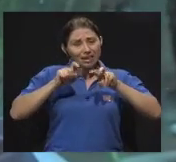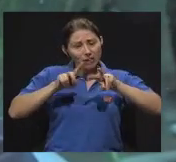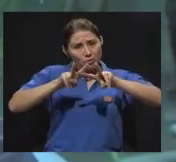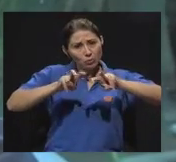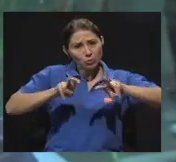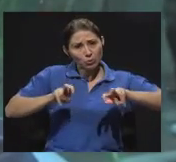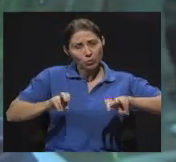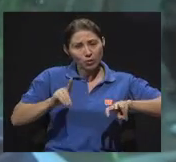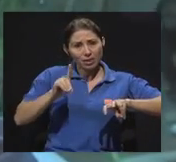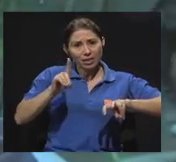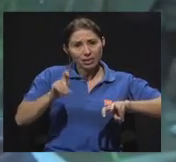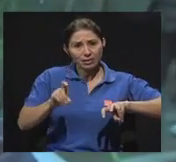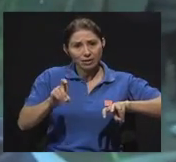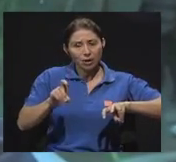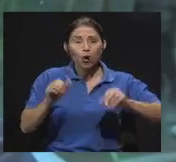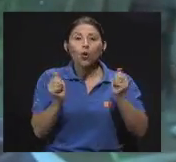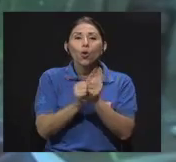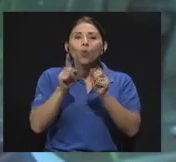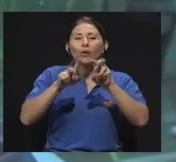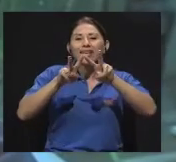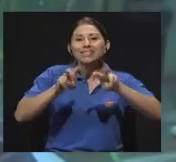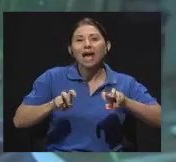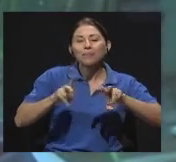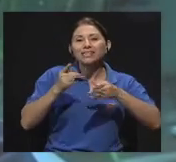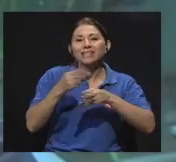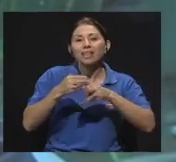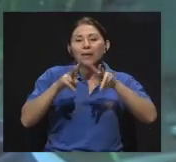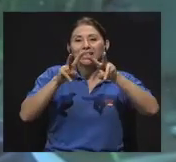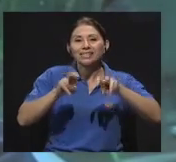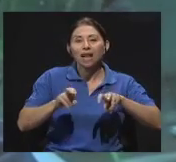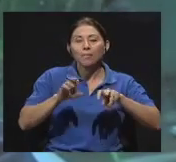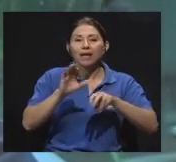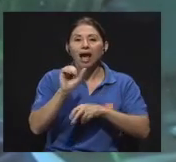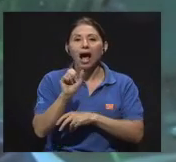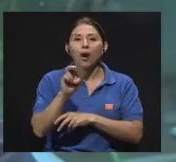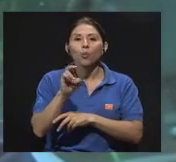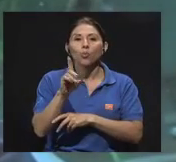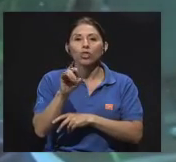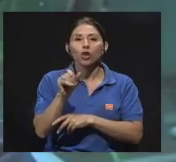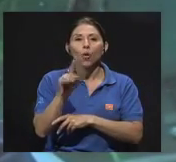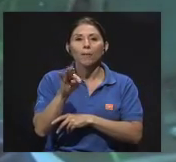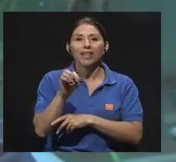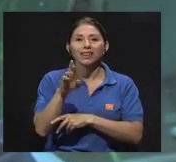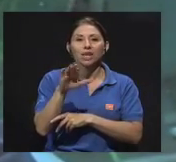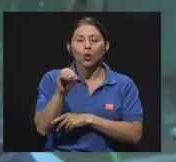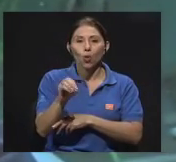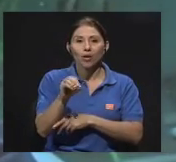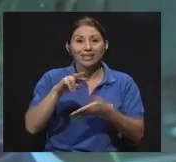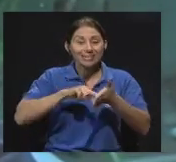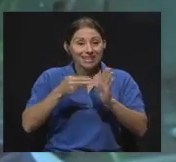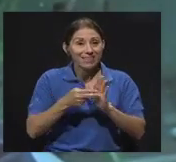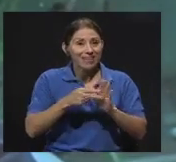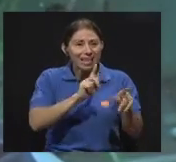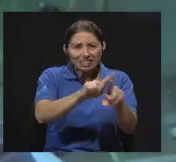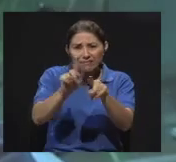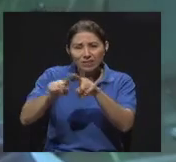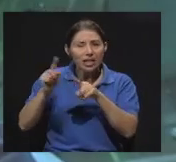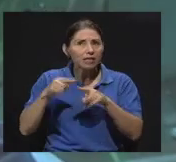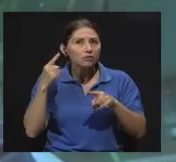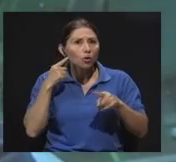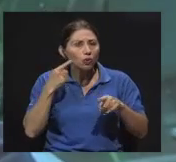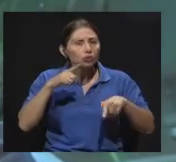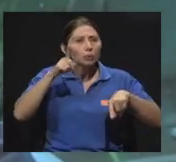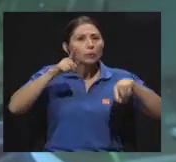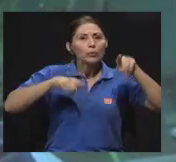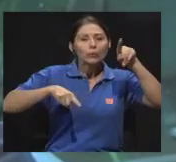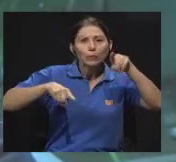pérdida, con un examen que se llama examen audiométrico, que consiste en pasar tonos desde graves hasta agudos a diferentes intensidades